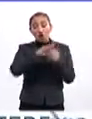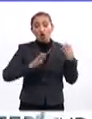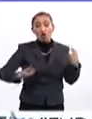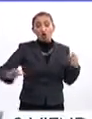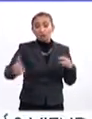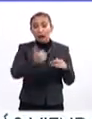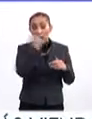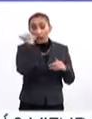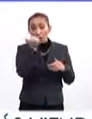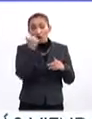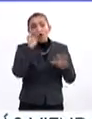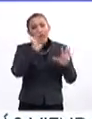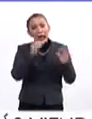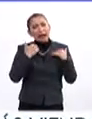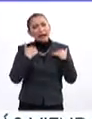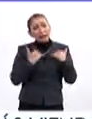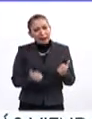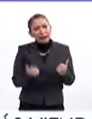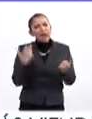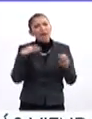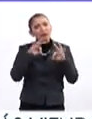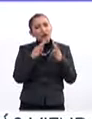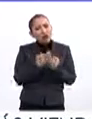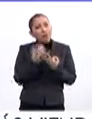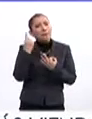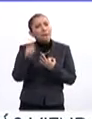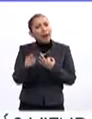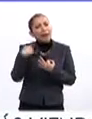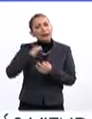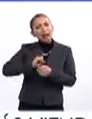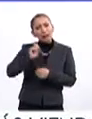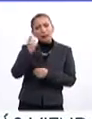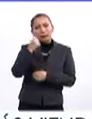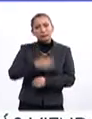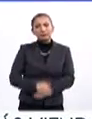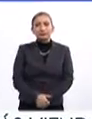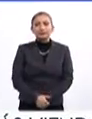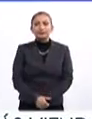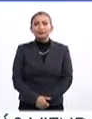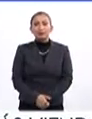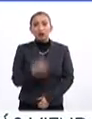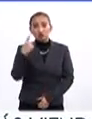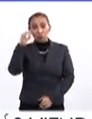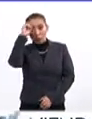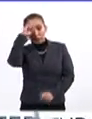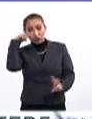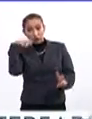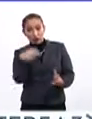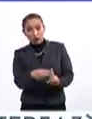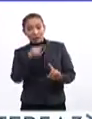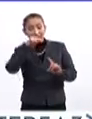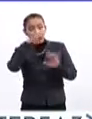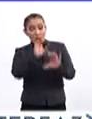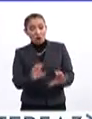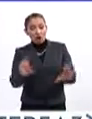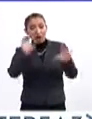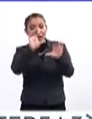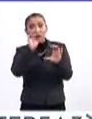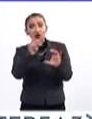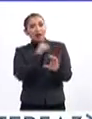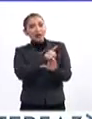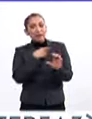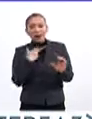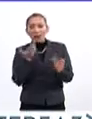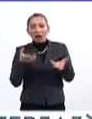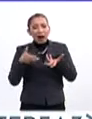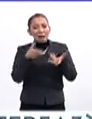los estudiantes entiendan los medios para el siglo XXI. Desde su perspectiva, la tecnología no debe soslayar